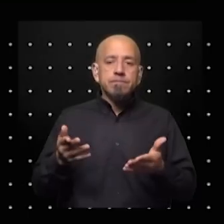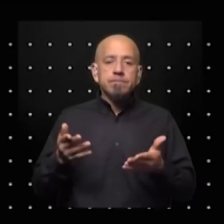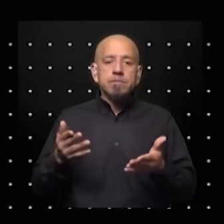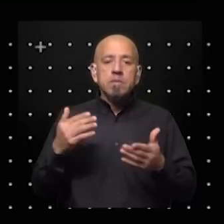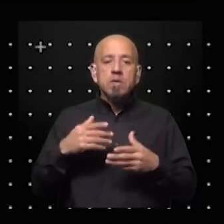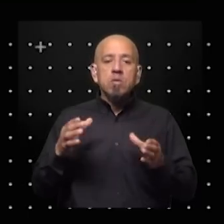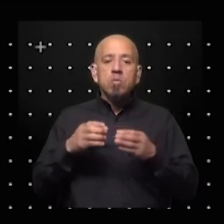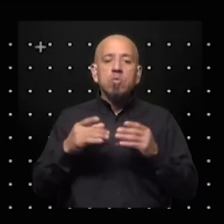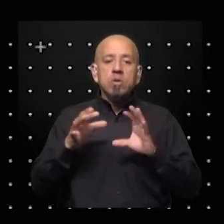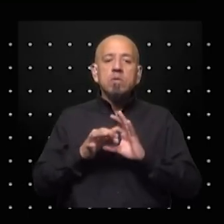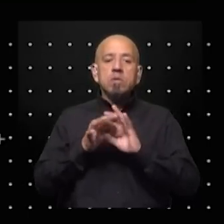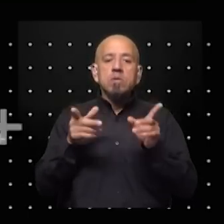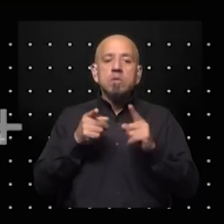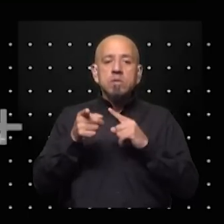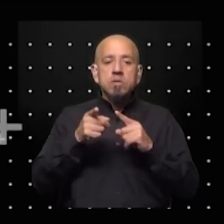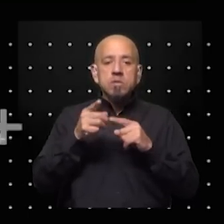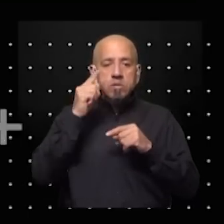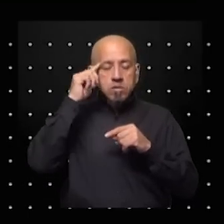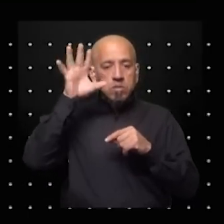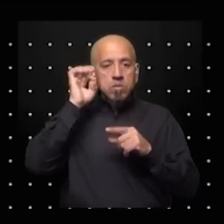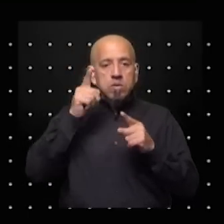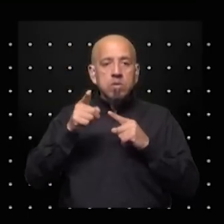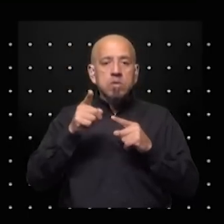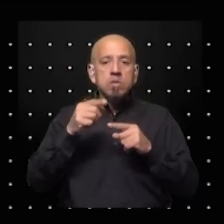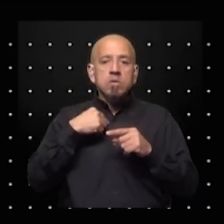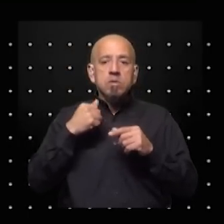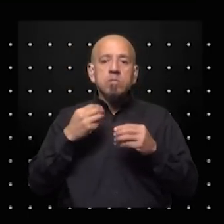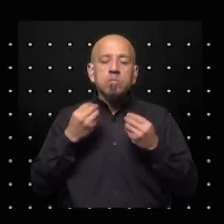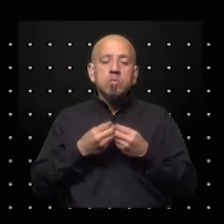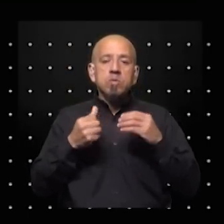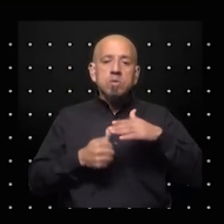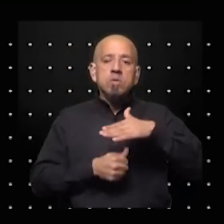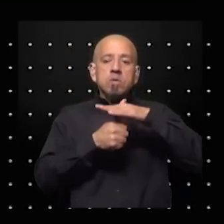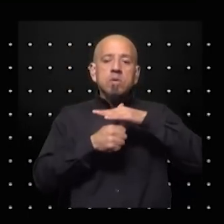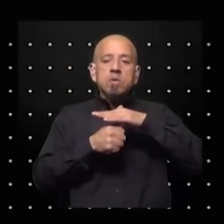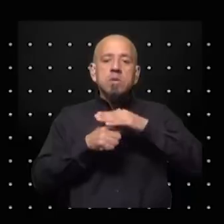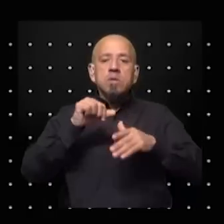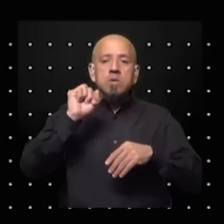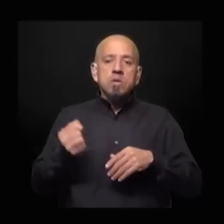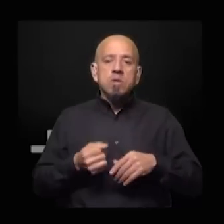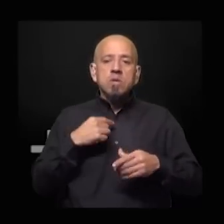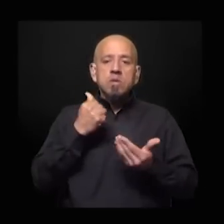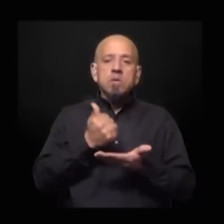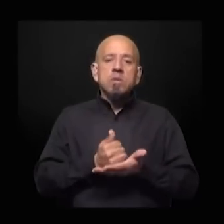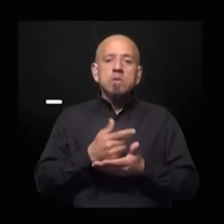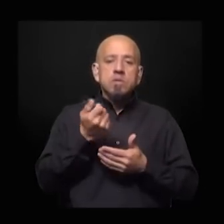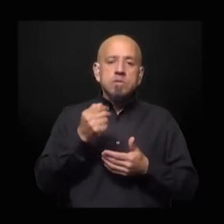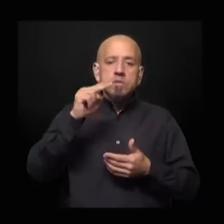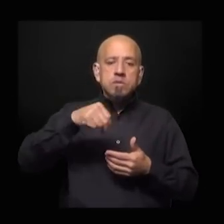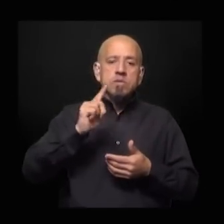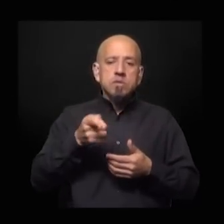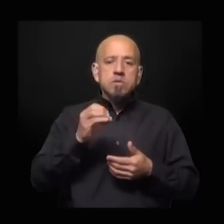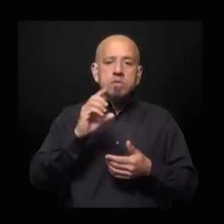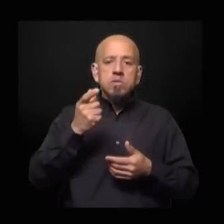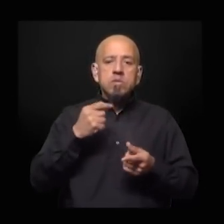liberación nacional. Ese recuerdo emocional está muy presente en muchos líderes africanos. Yo recientemente estuve en Angola, en Mozambique,